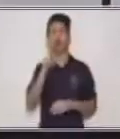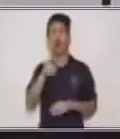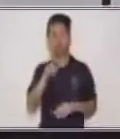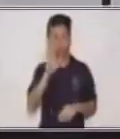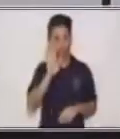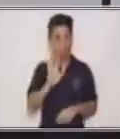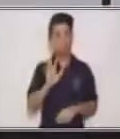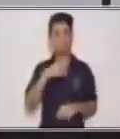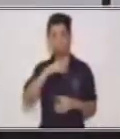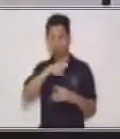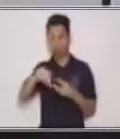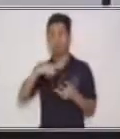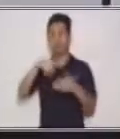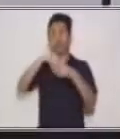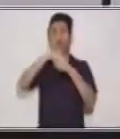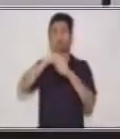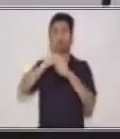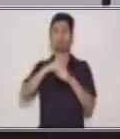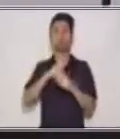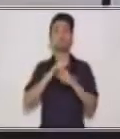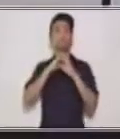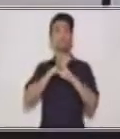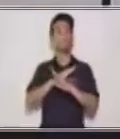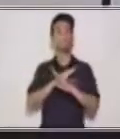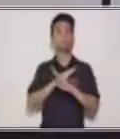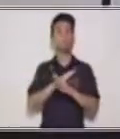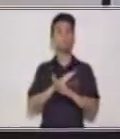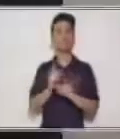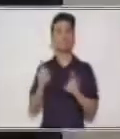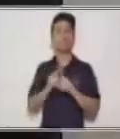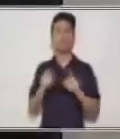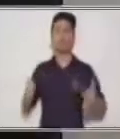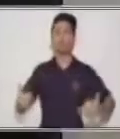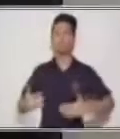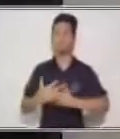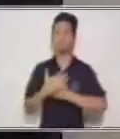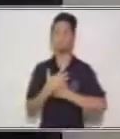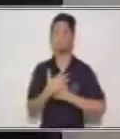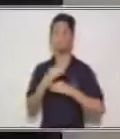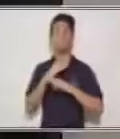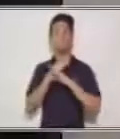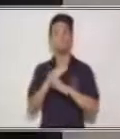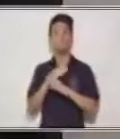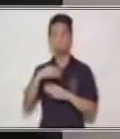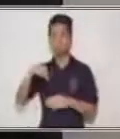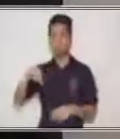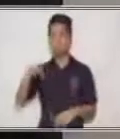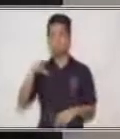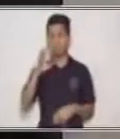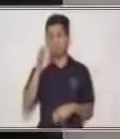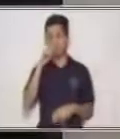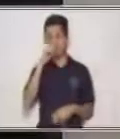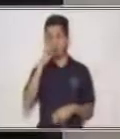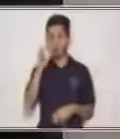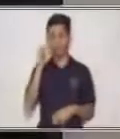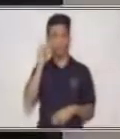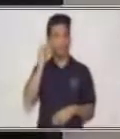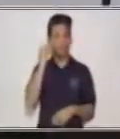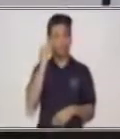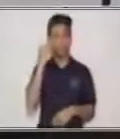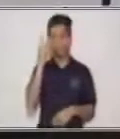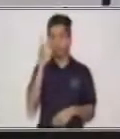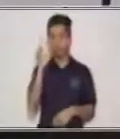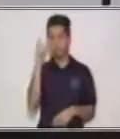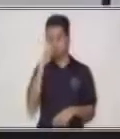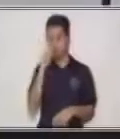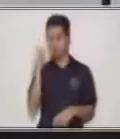en nuestra familia. Protegidos. Porque en nuestra familia, estemos con quien estemos, vamos a estar seguros que vamos a tener